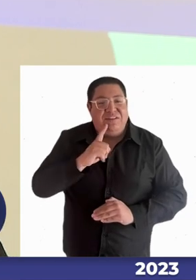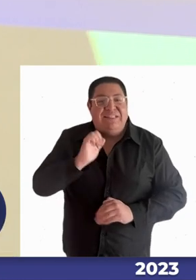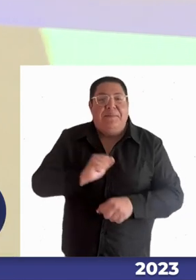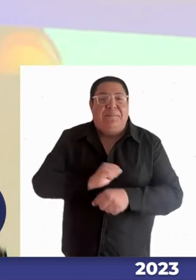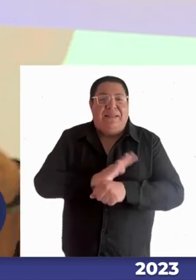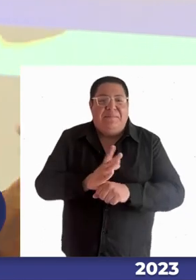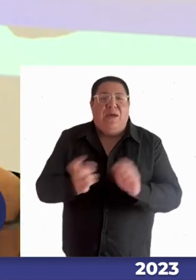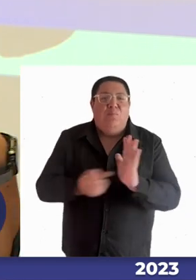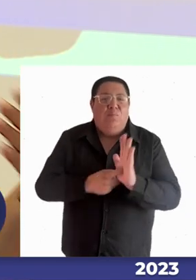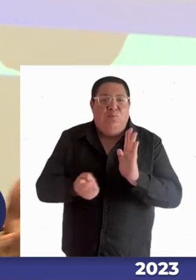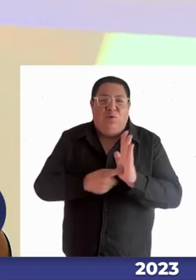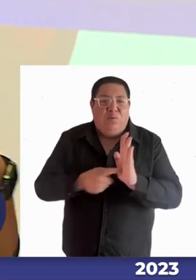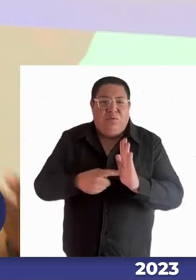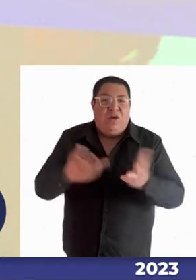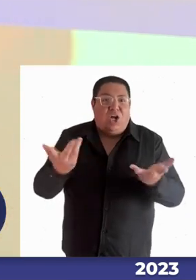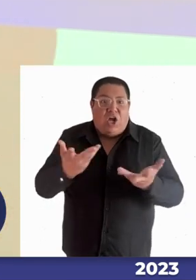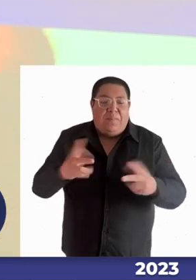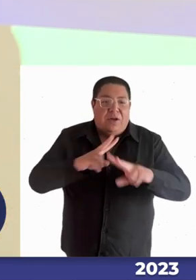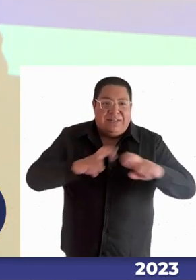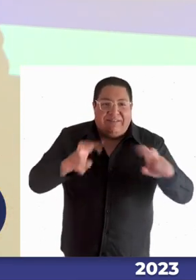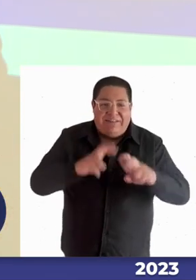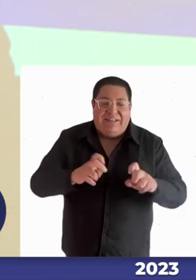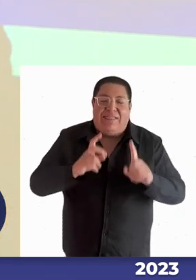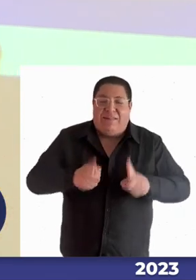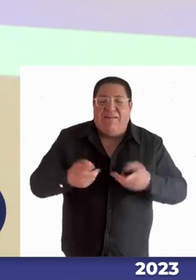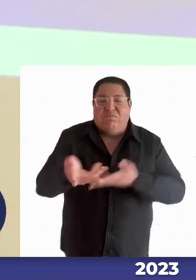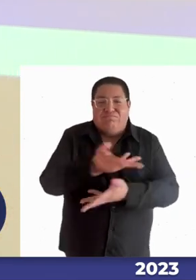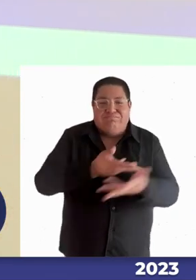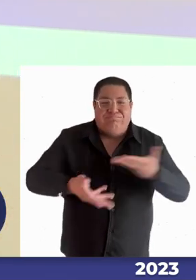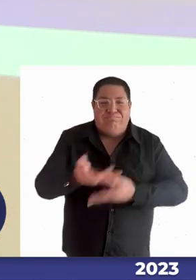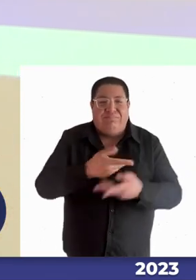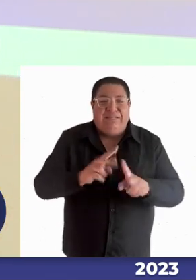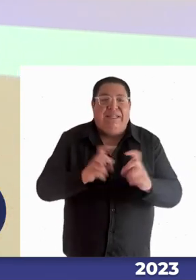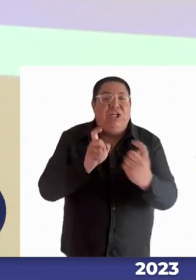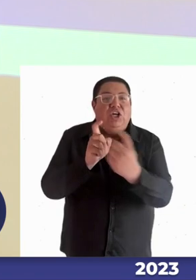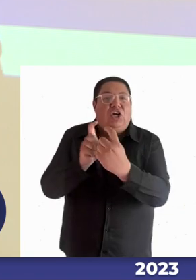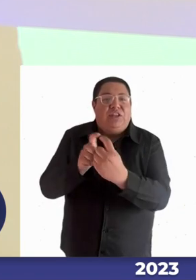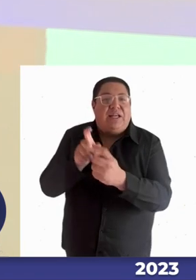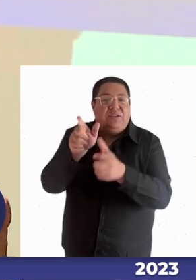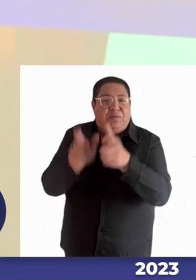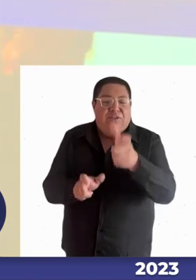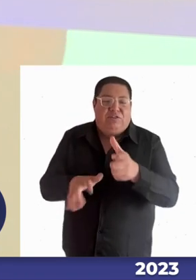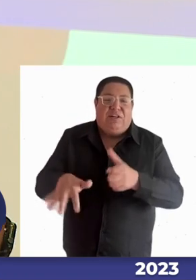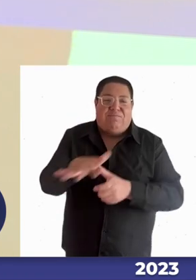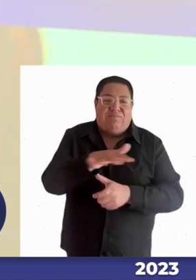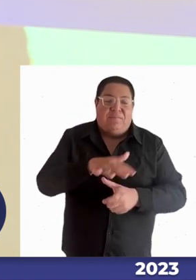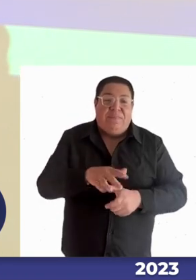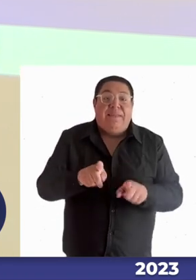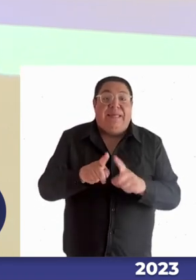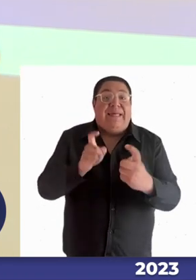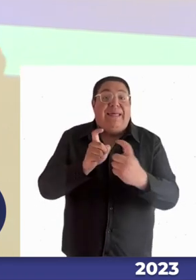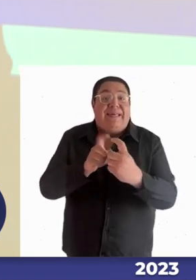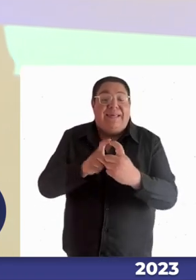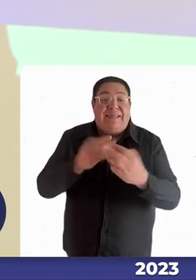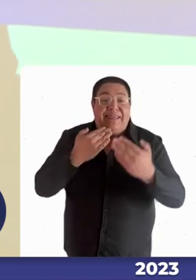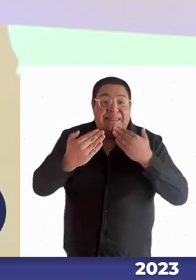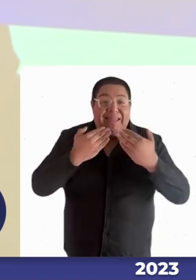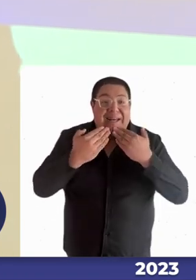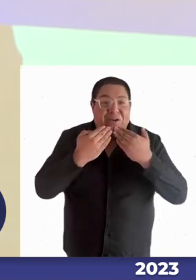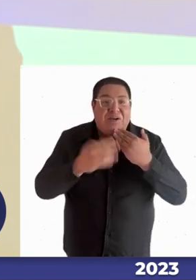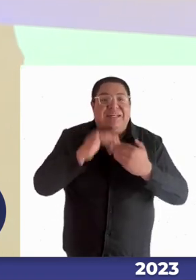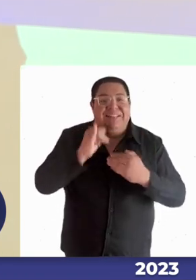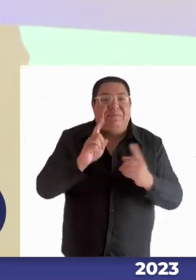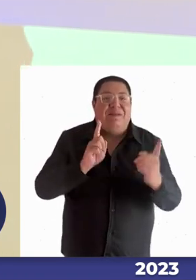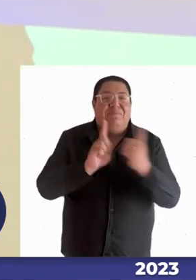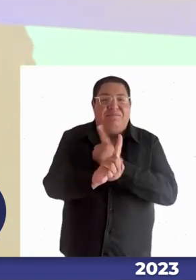diálogos era la forma que teníamos de mantener nuestro contacto con la comunidad y en esos diálogos usábamos también